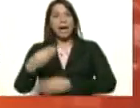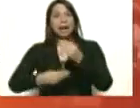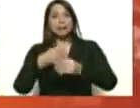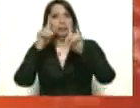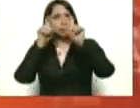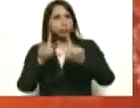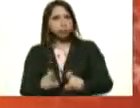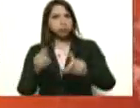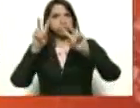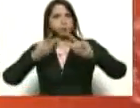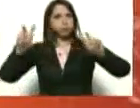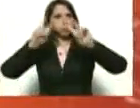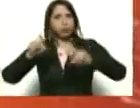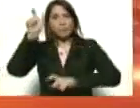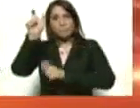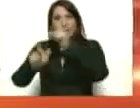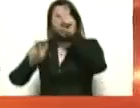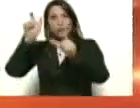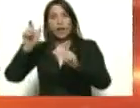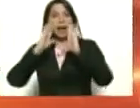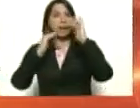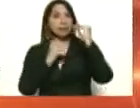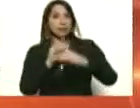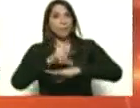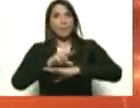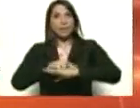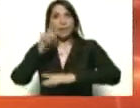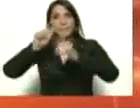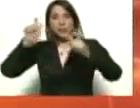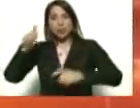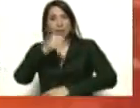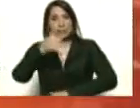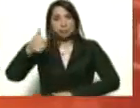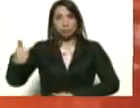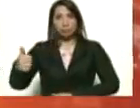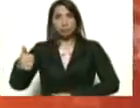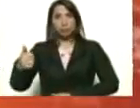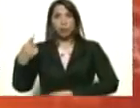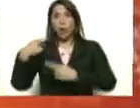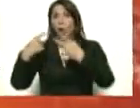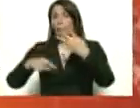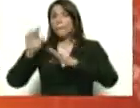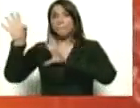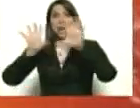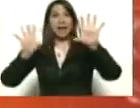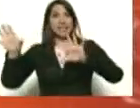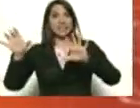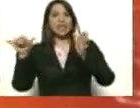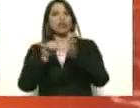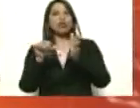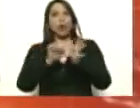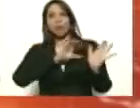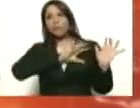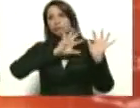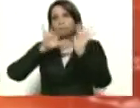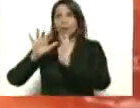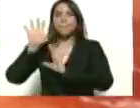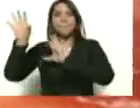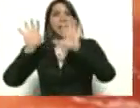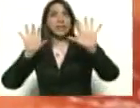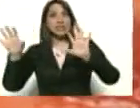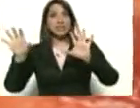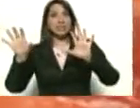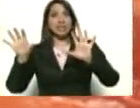personalizado y la atención médica personalizada. Cosa que en sus países, presidente, de donde venían, de los países donde